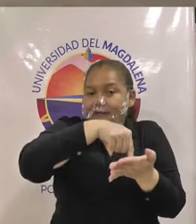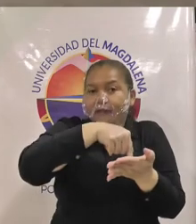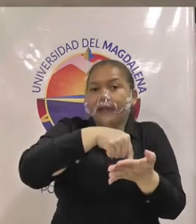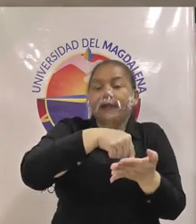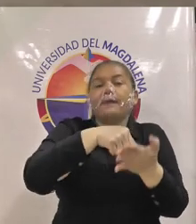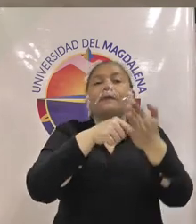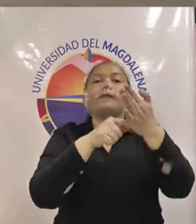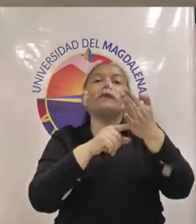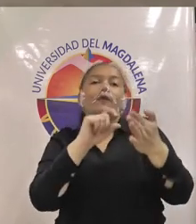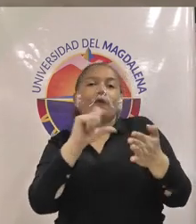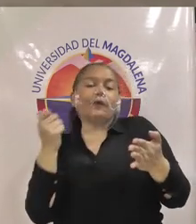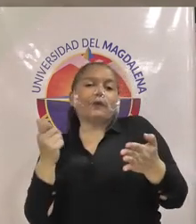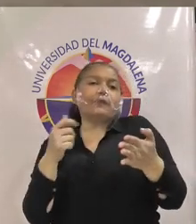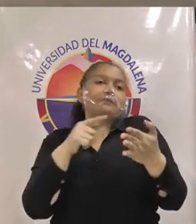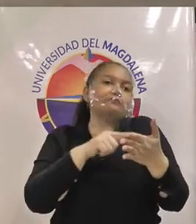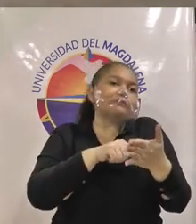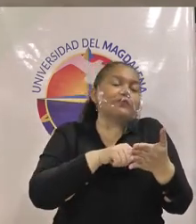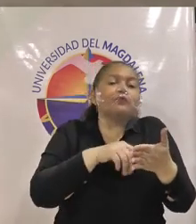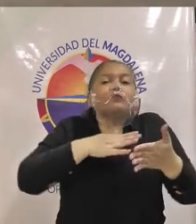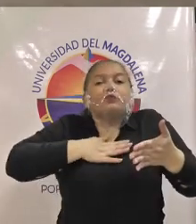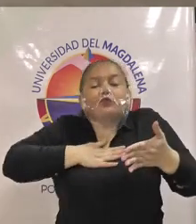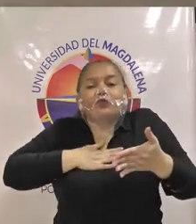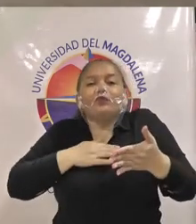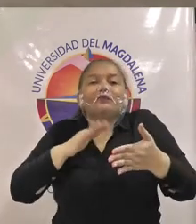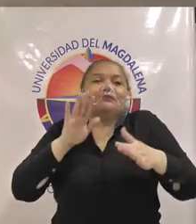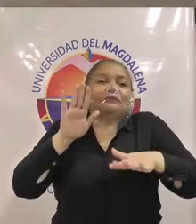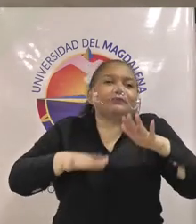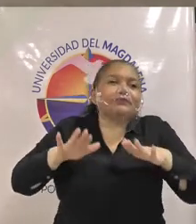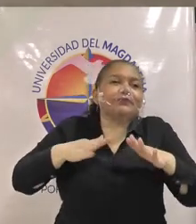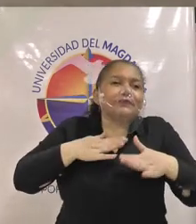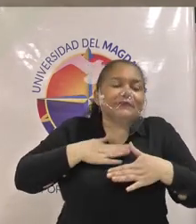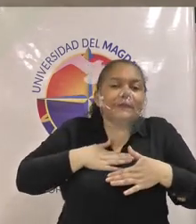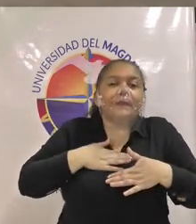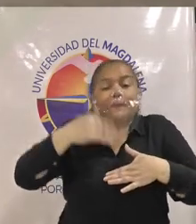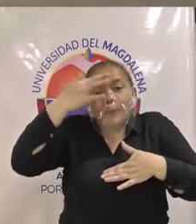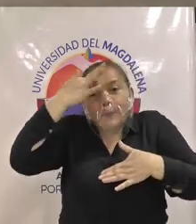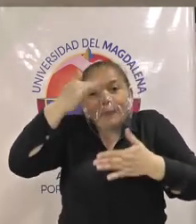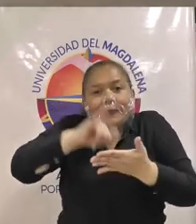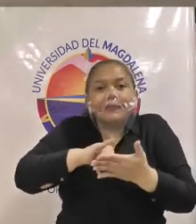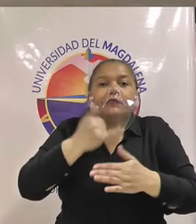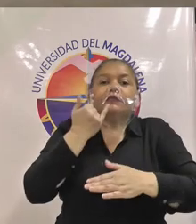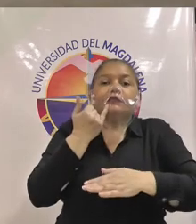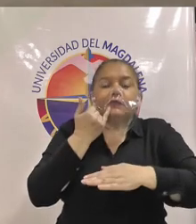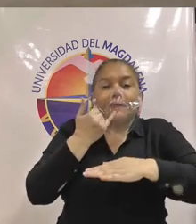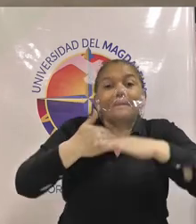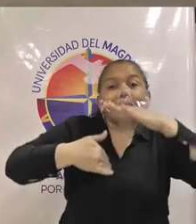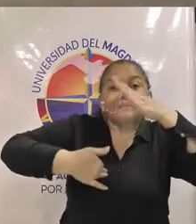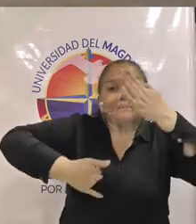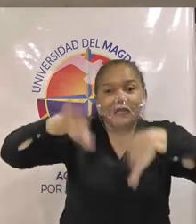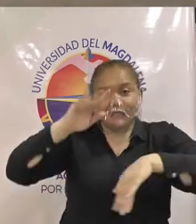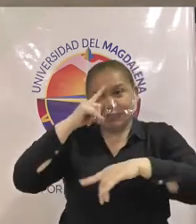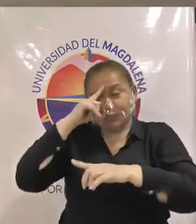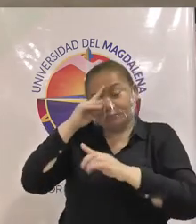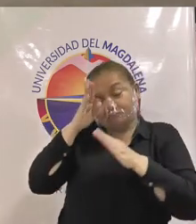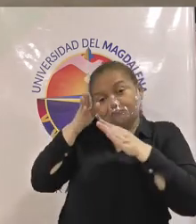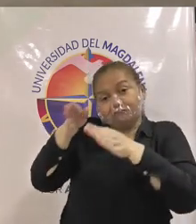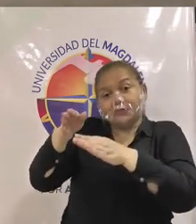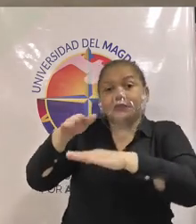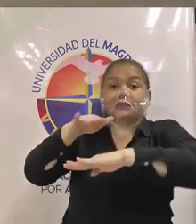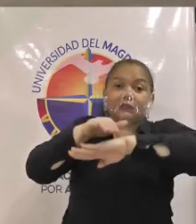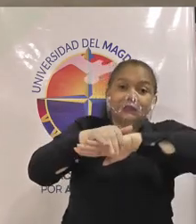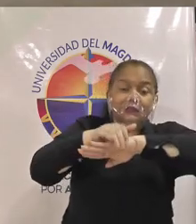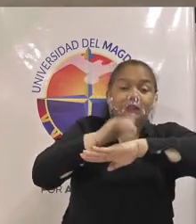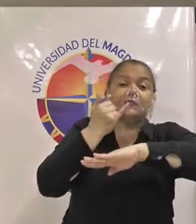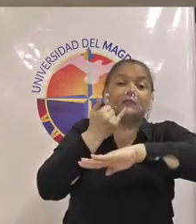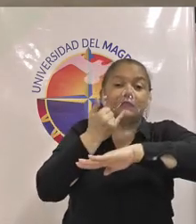se escoja un idioma de preferencia siempre he pensado que como preferencia sería el inglés pero no sé de pronto se